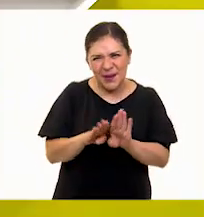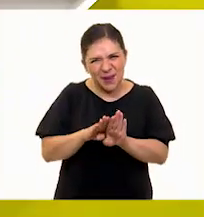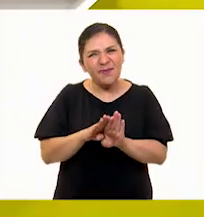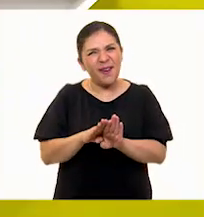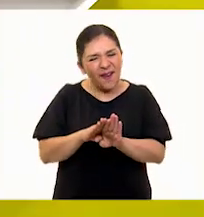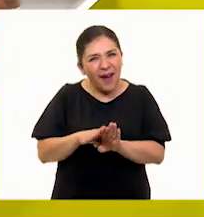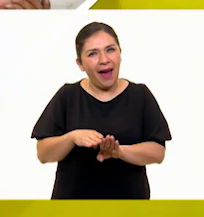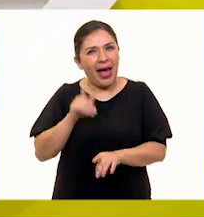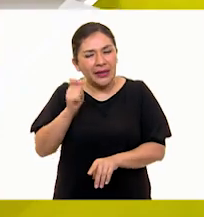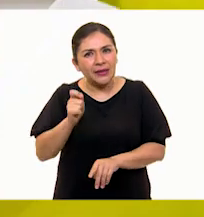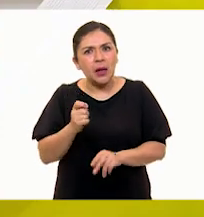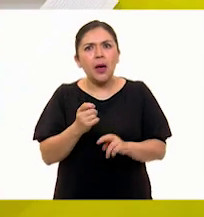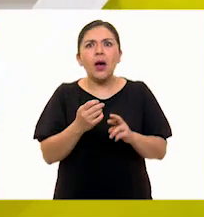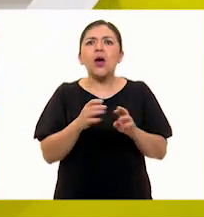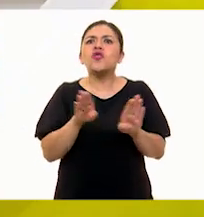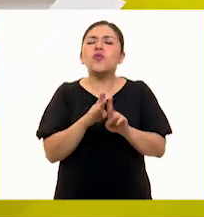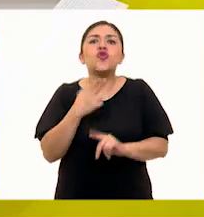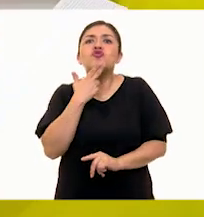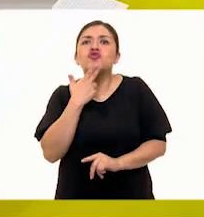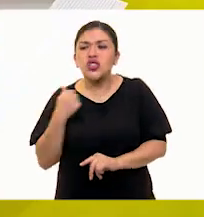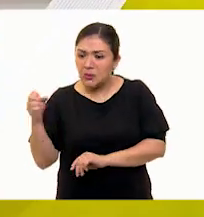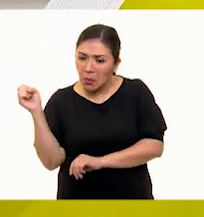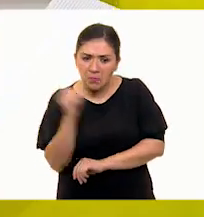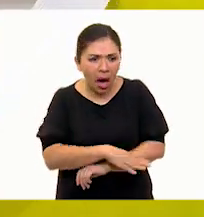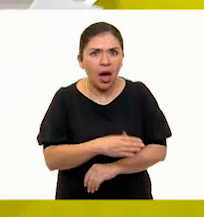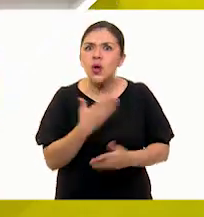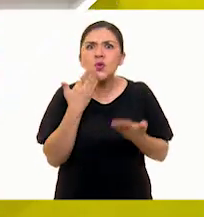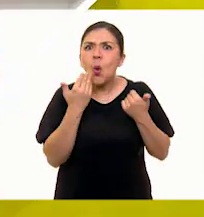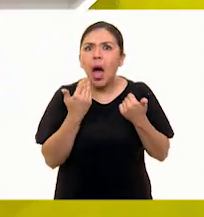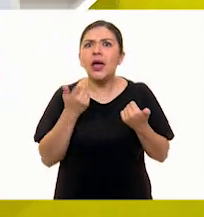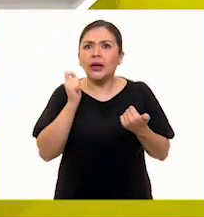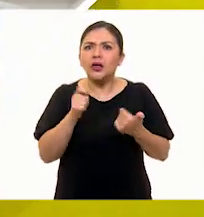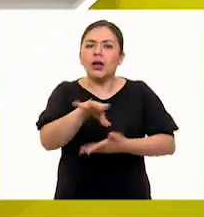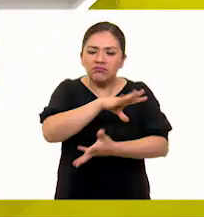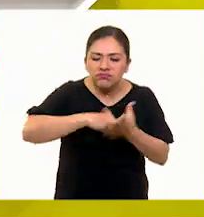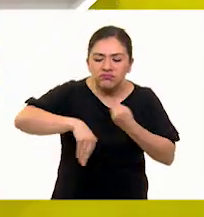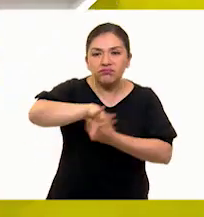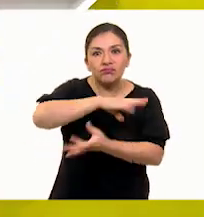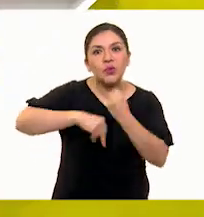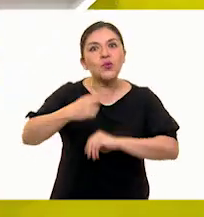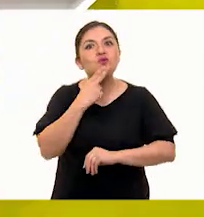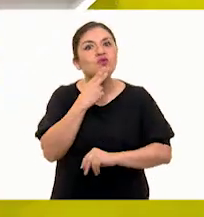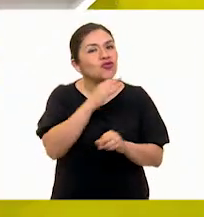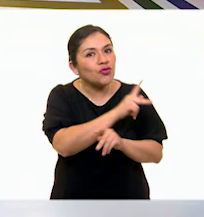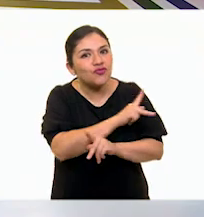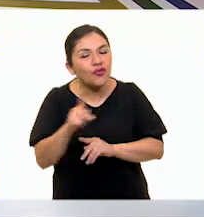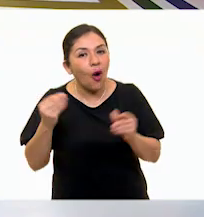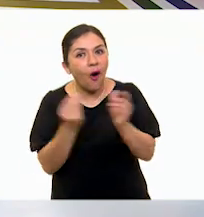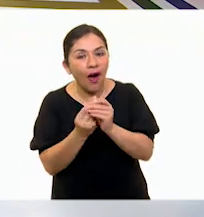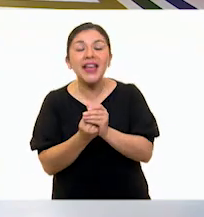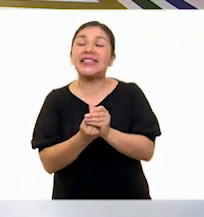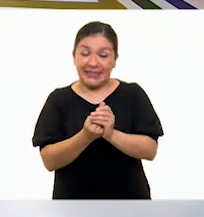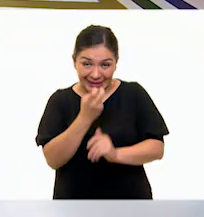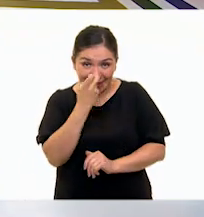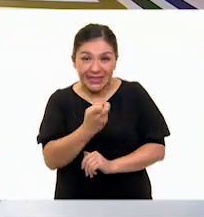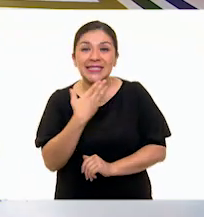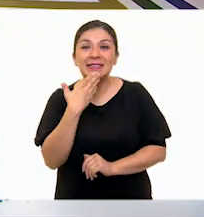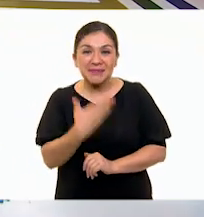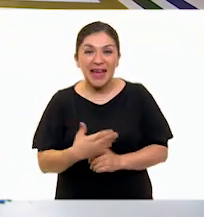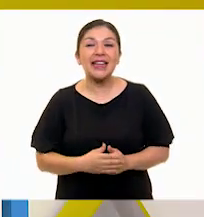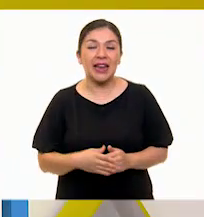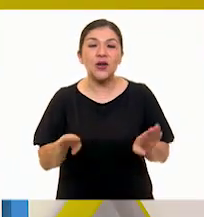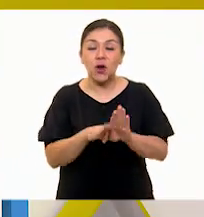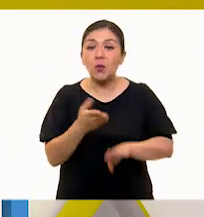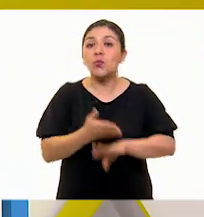es que nada se desperdicia, todo al final de cuentas es para reutilizarse. Así es, así es, creo que es